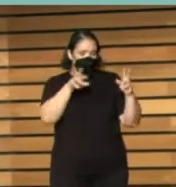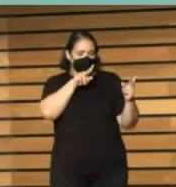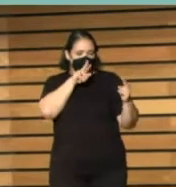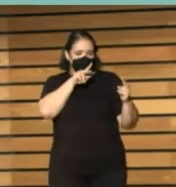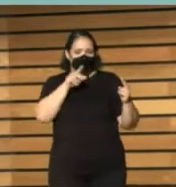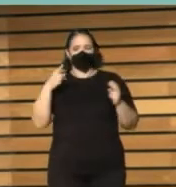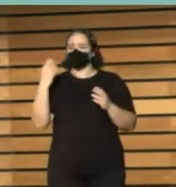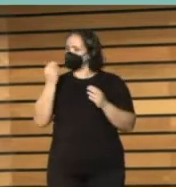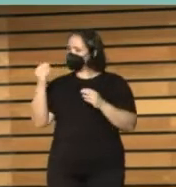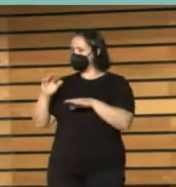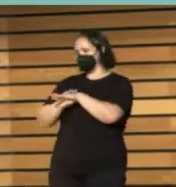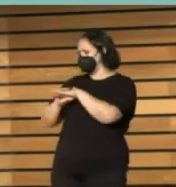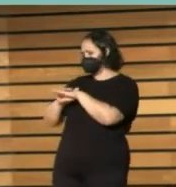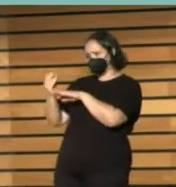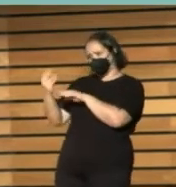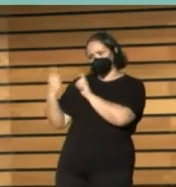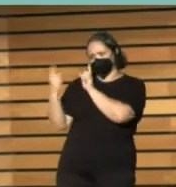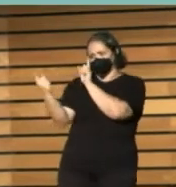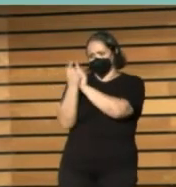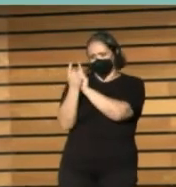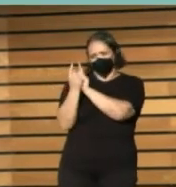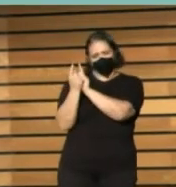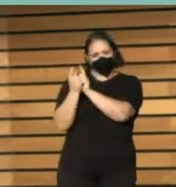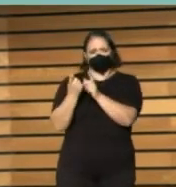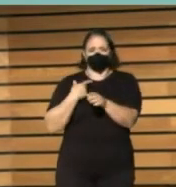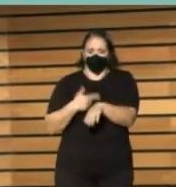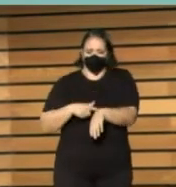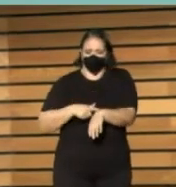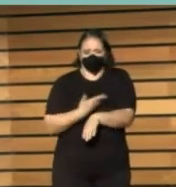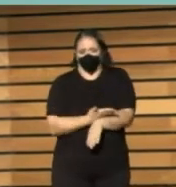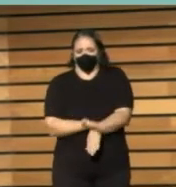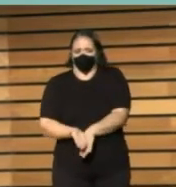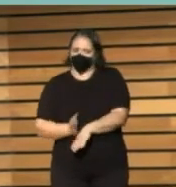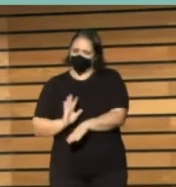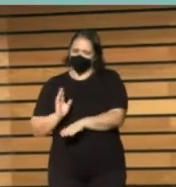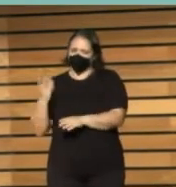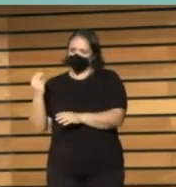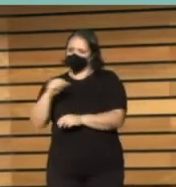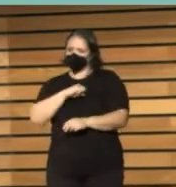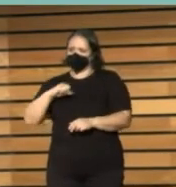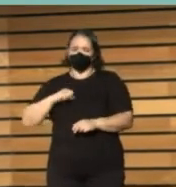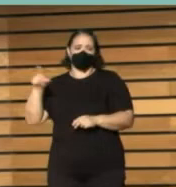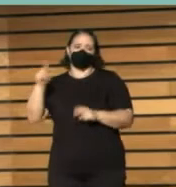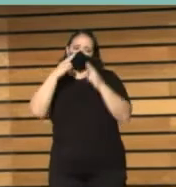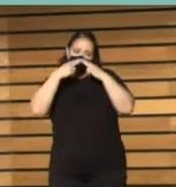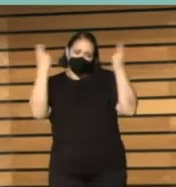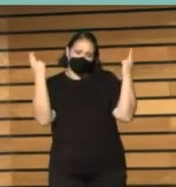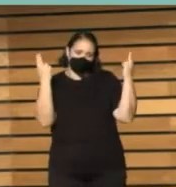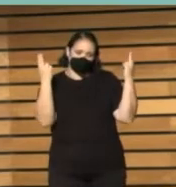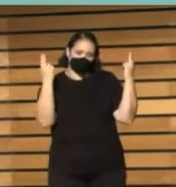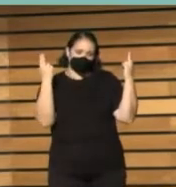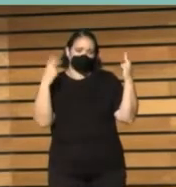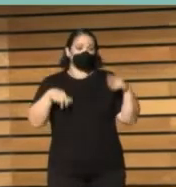Lo hablamos tú y yo, Lourdes, ¿vale? No te importa, porque vamos muy mal de tiempo y es un tema de bibliotecas públicas, ¿vale?